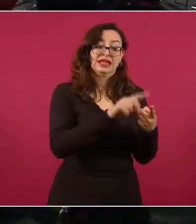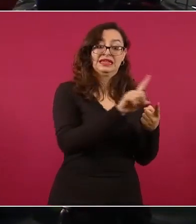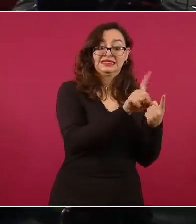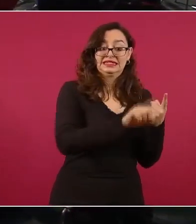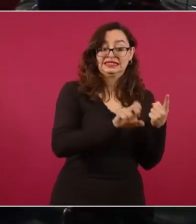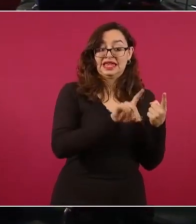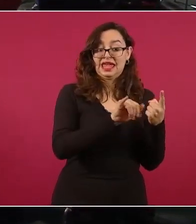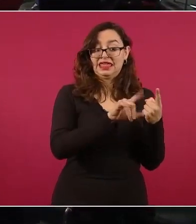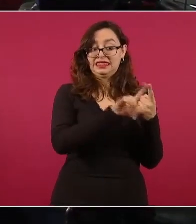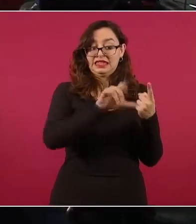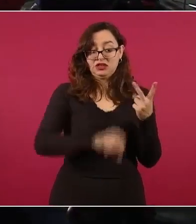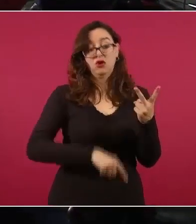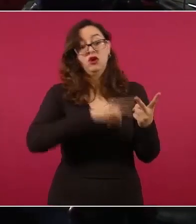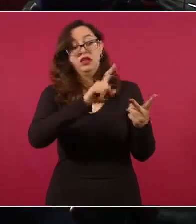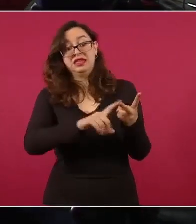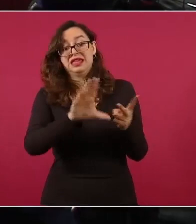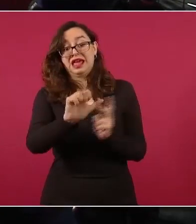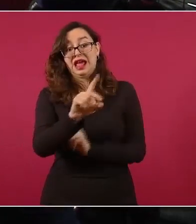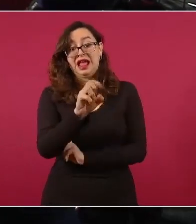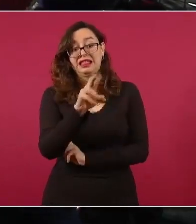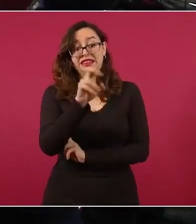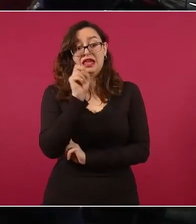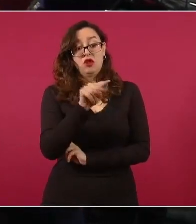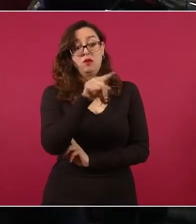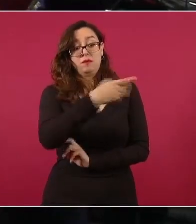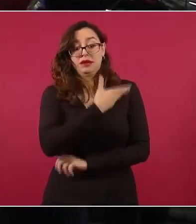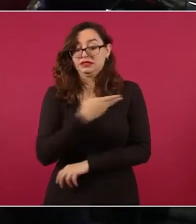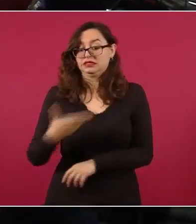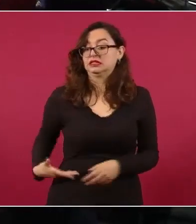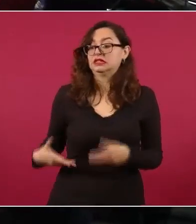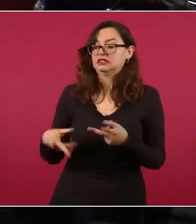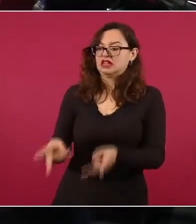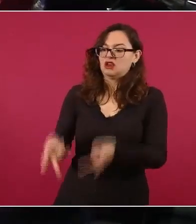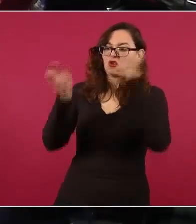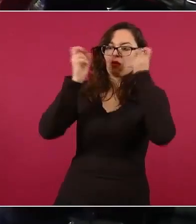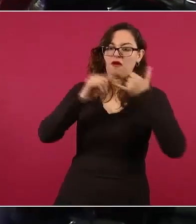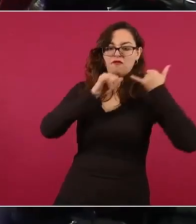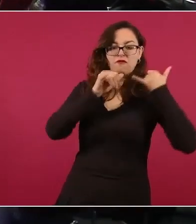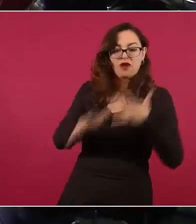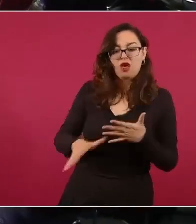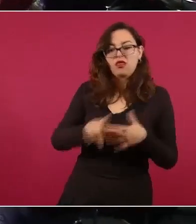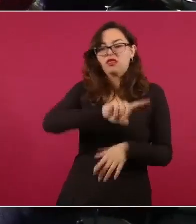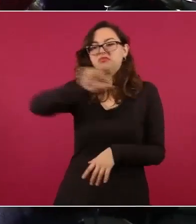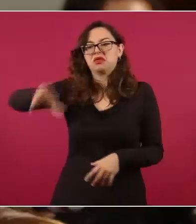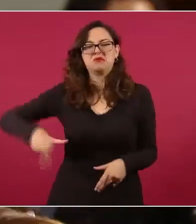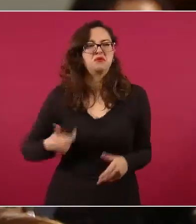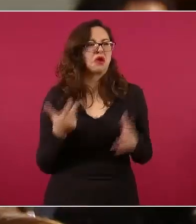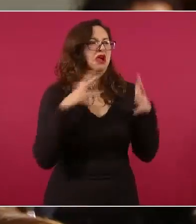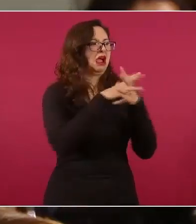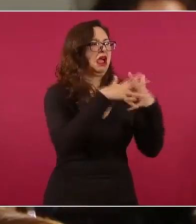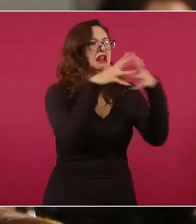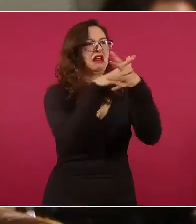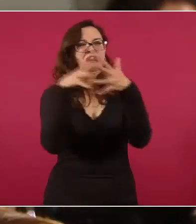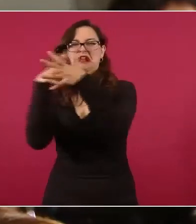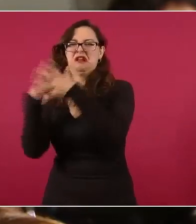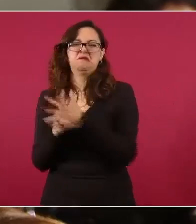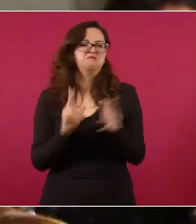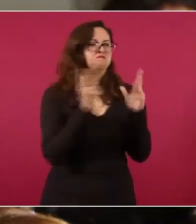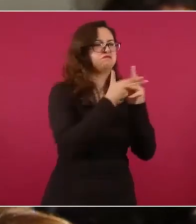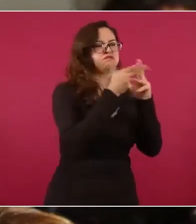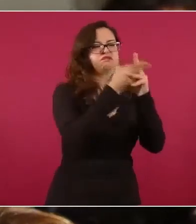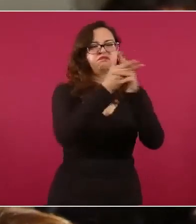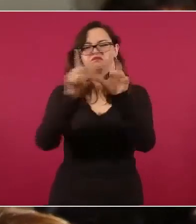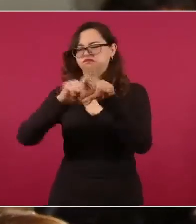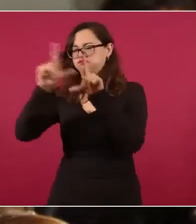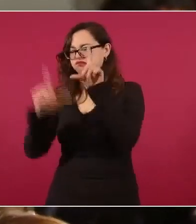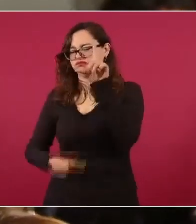además de robarse la presidencia, pues también bañó de sangre a este país con su supuesta guerra contra el narcotráfico, que lo